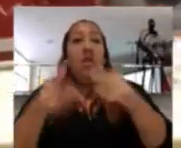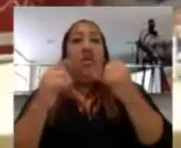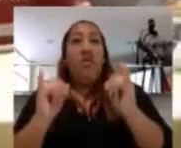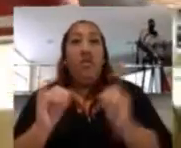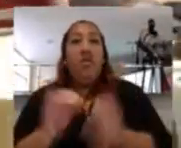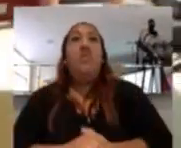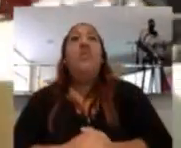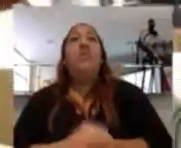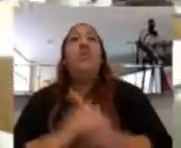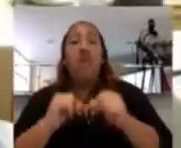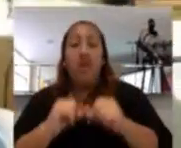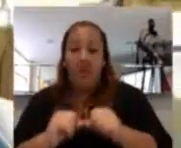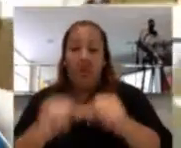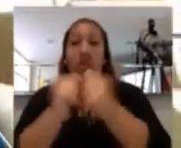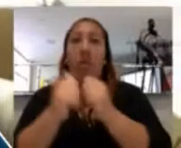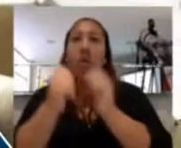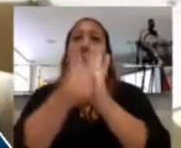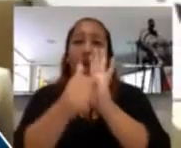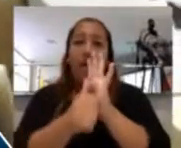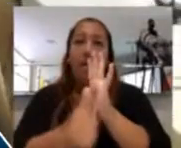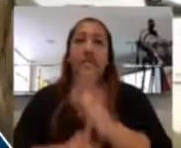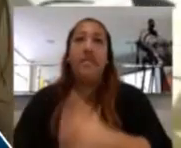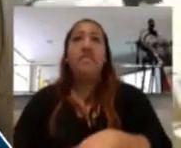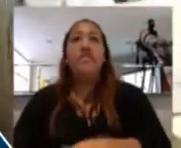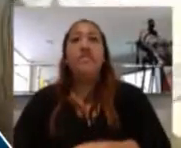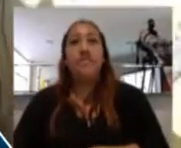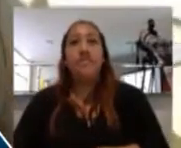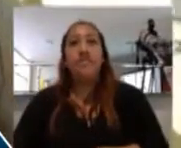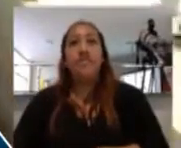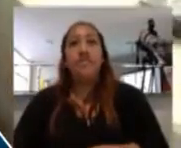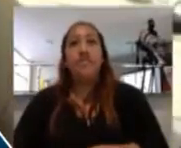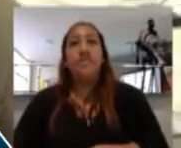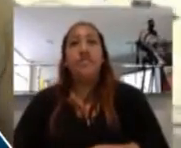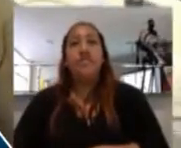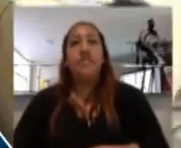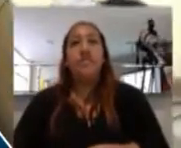informe y seguimos con el curso de la sesión. Muchas gracias.